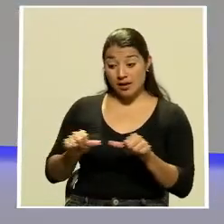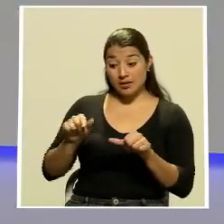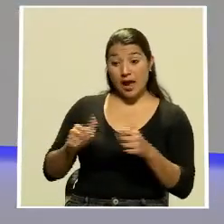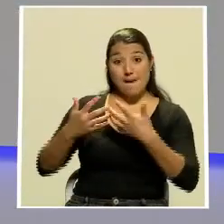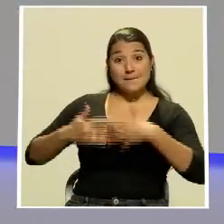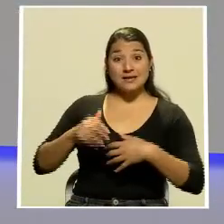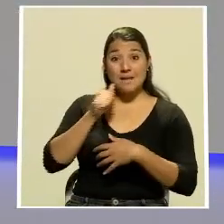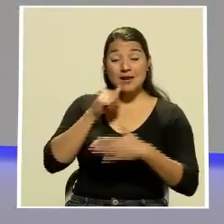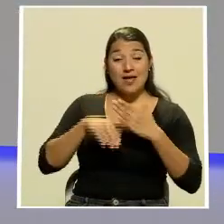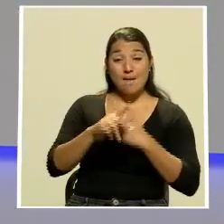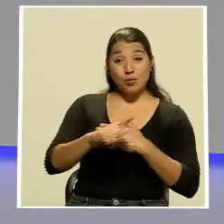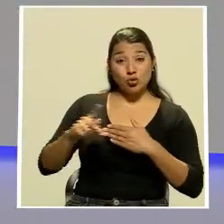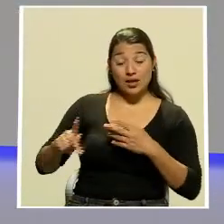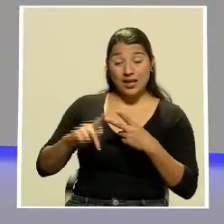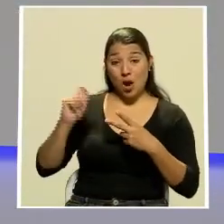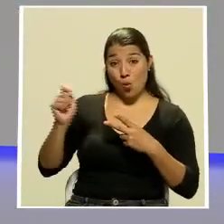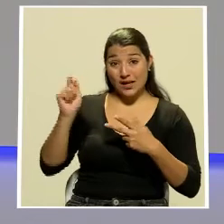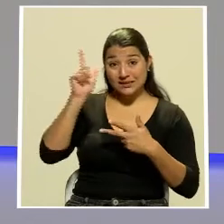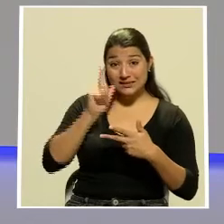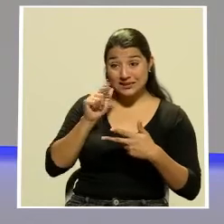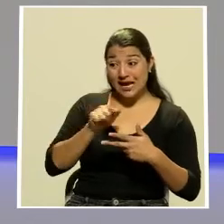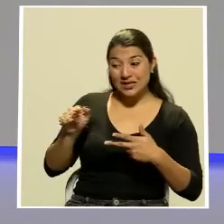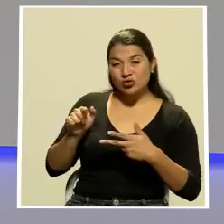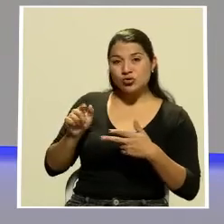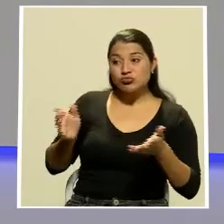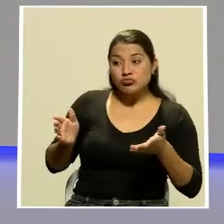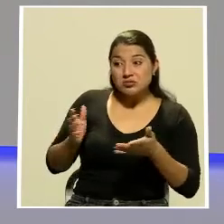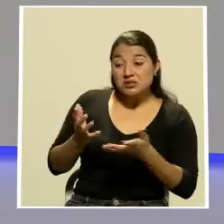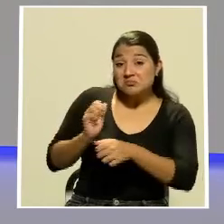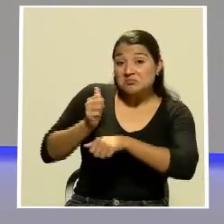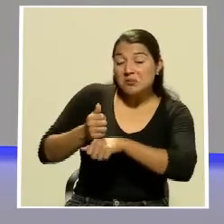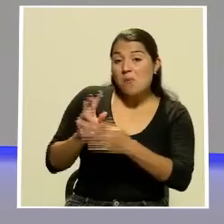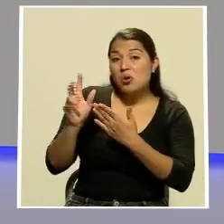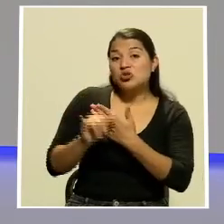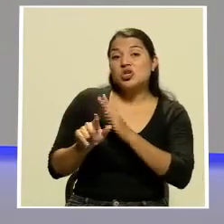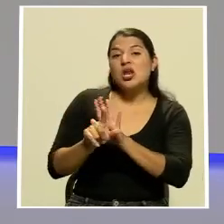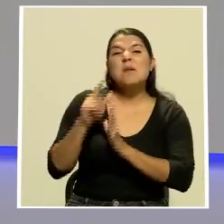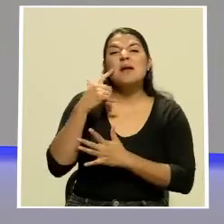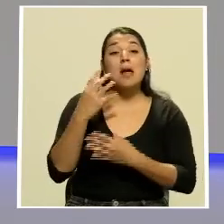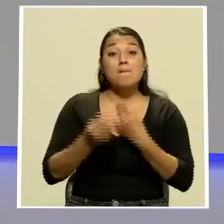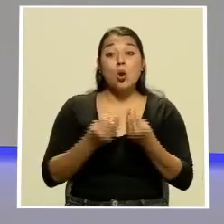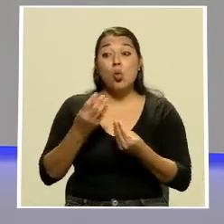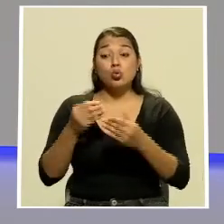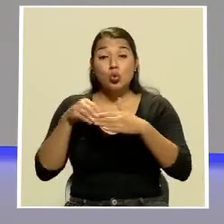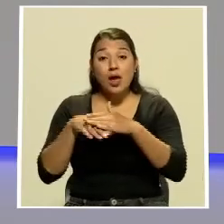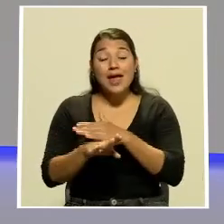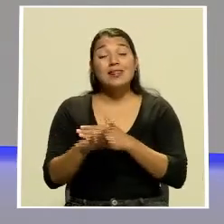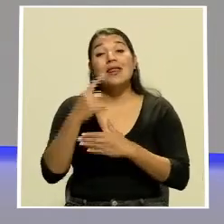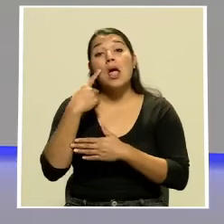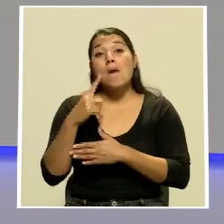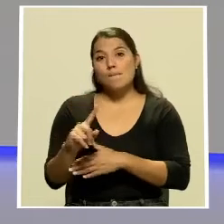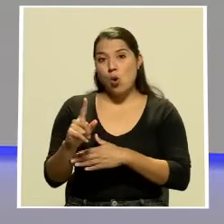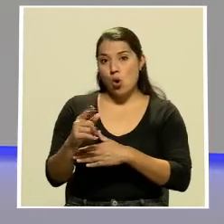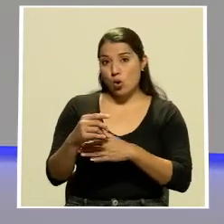Punta Arenas, Guanacaste y Limón están impulsando un proyecto de ley para que los productos que ingresan por los puertos sean nacionalizados desde